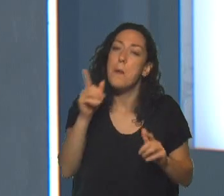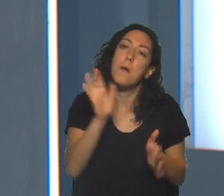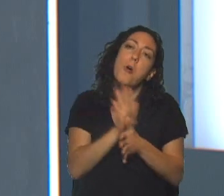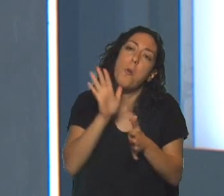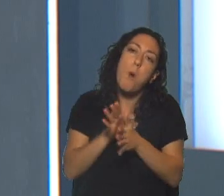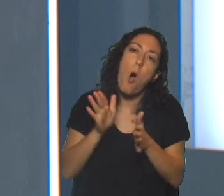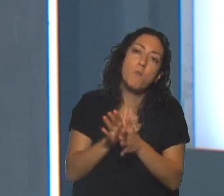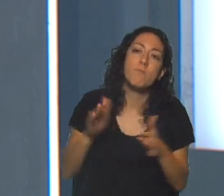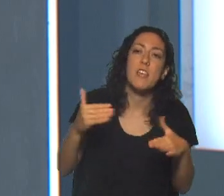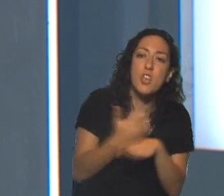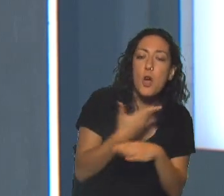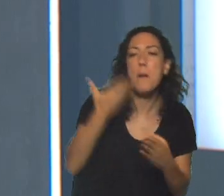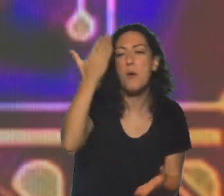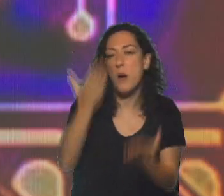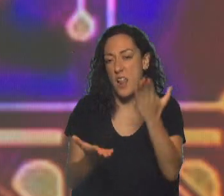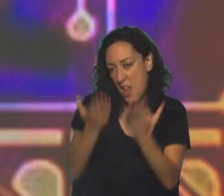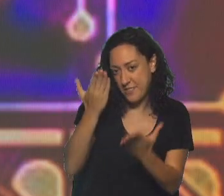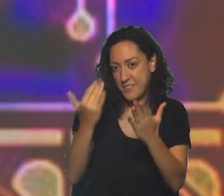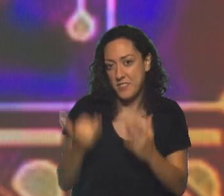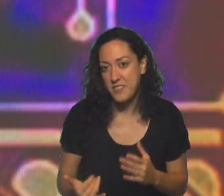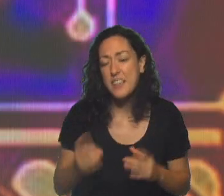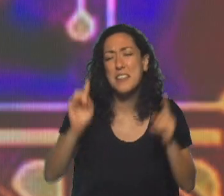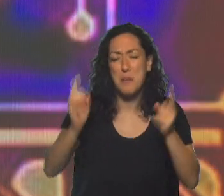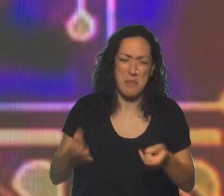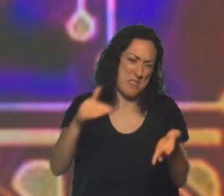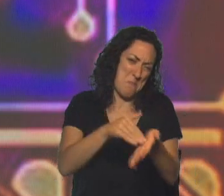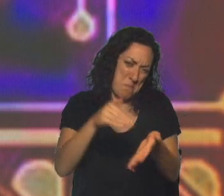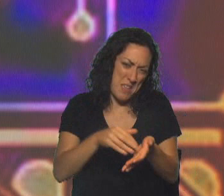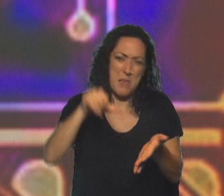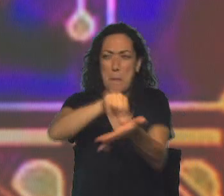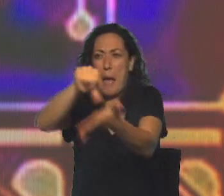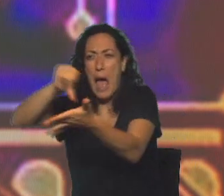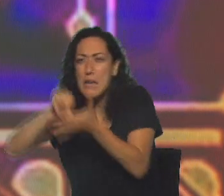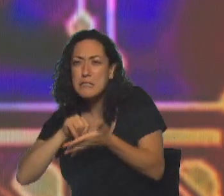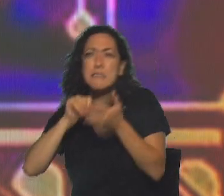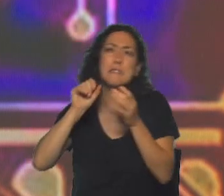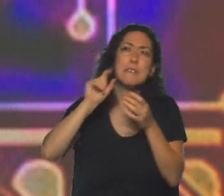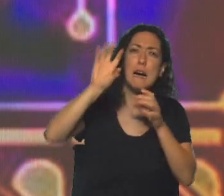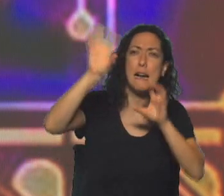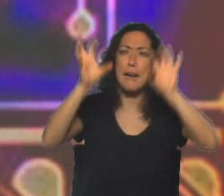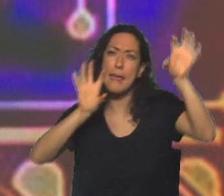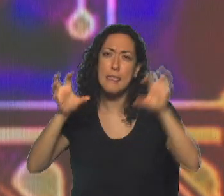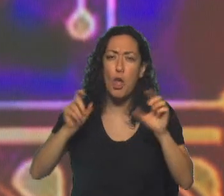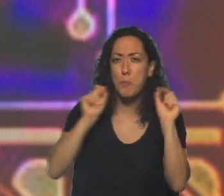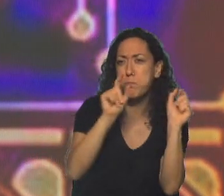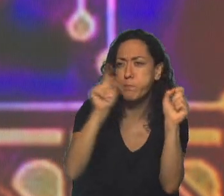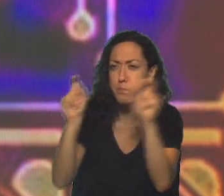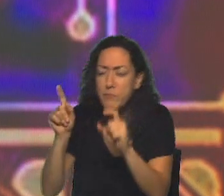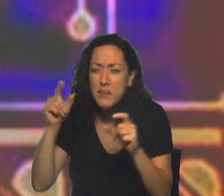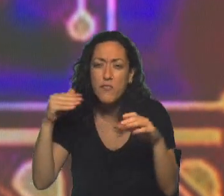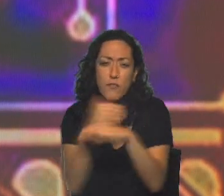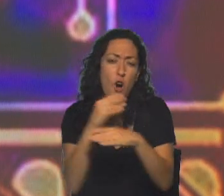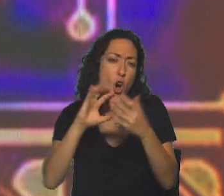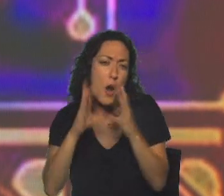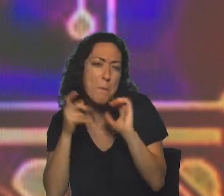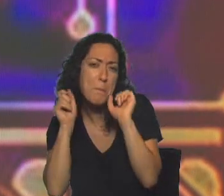según el idioma. Sí, porque además cada región, cada país tiene su regionalismo, no es valga la redundancia, ¿no?